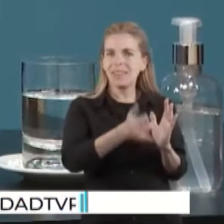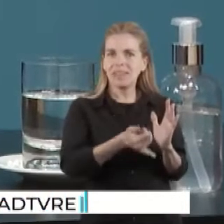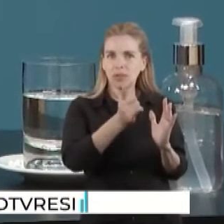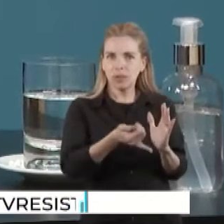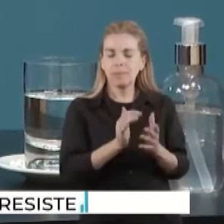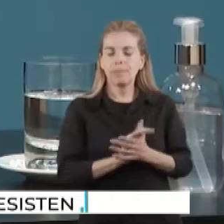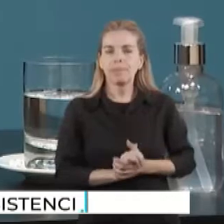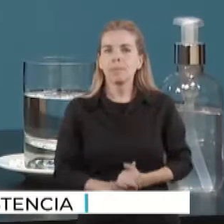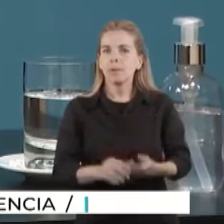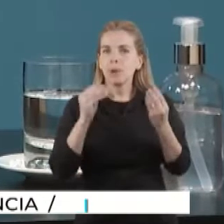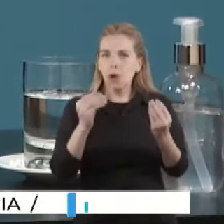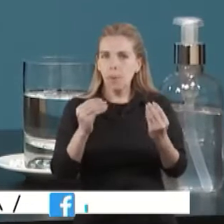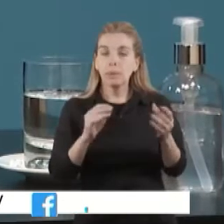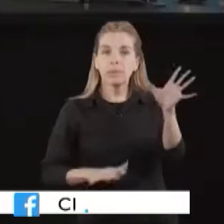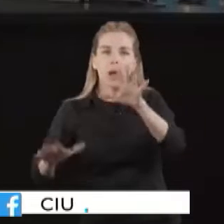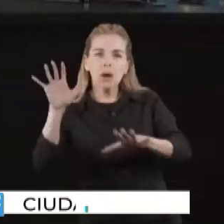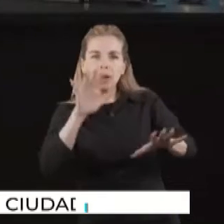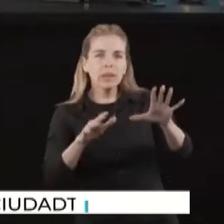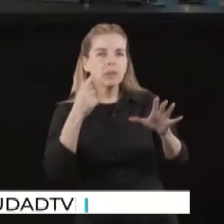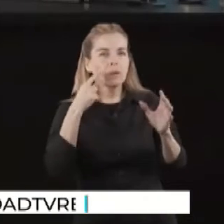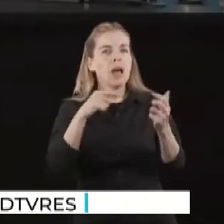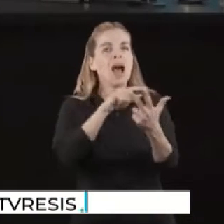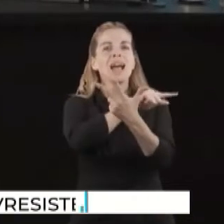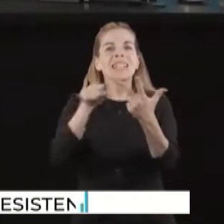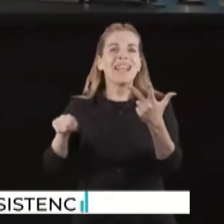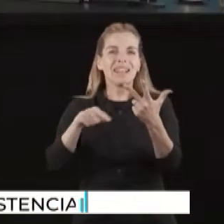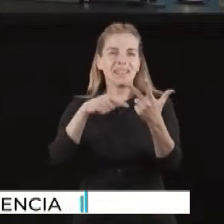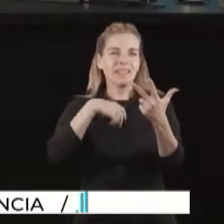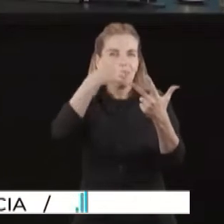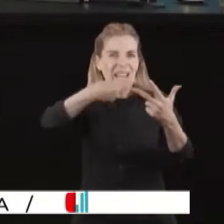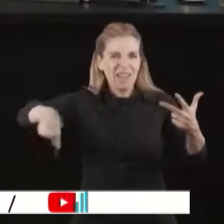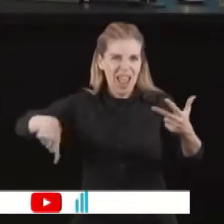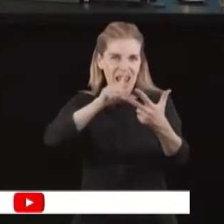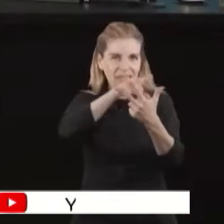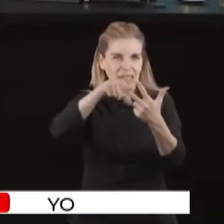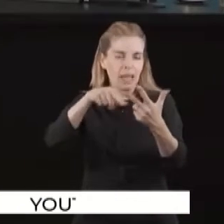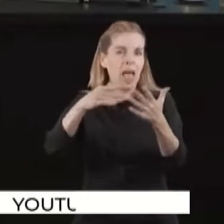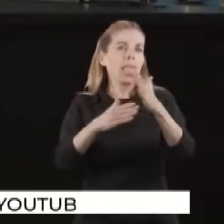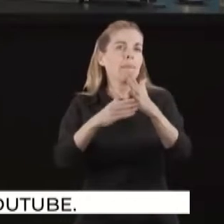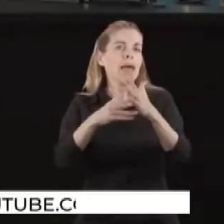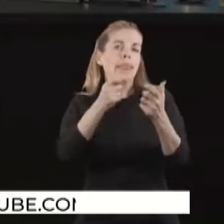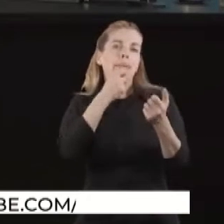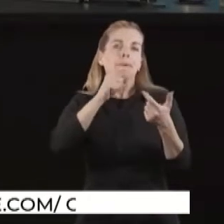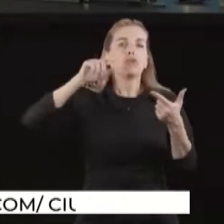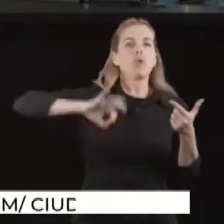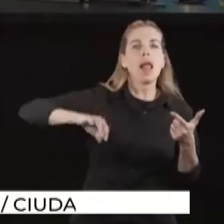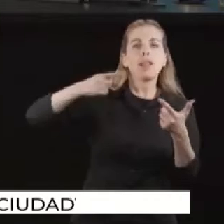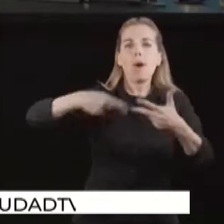El régimen de segmentación prevé tres escalas de ingresos. Según sean